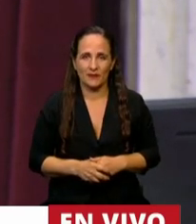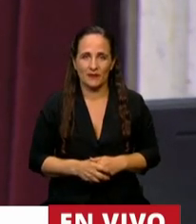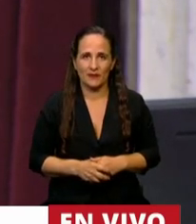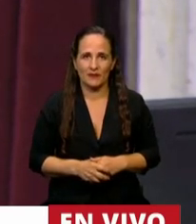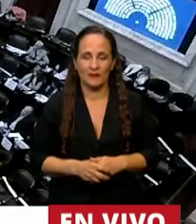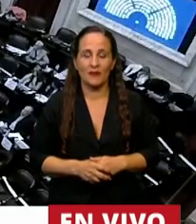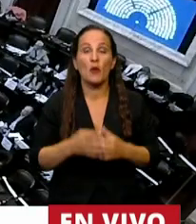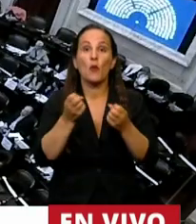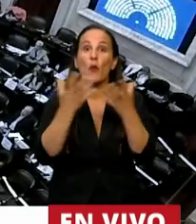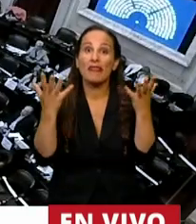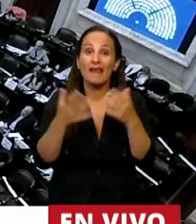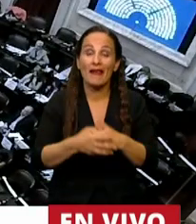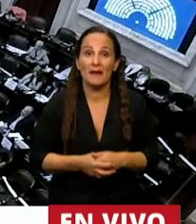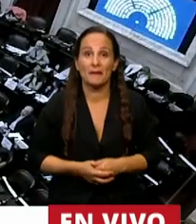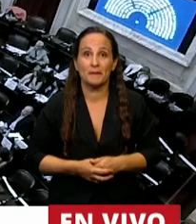Buen día.